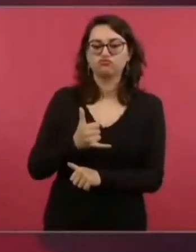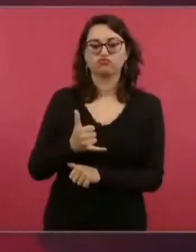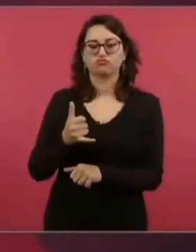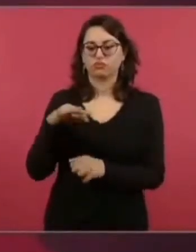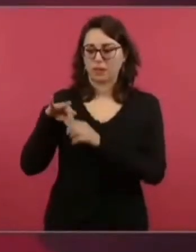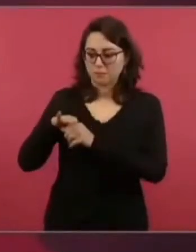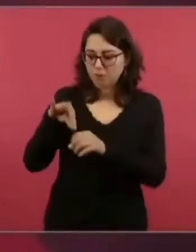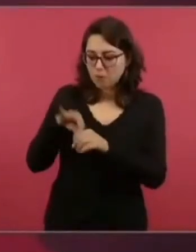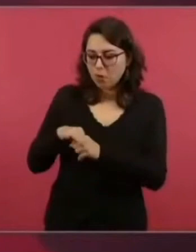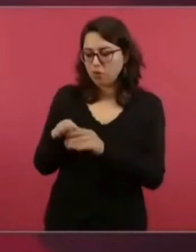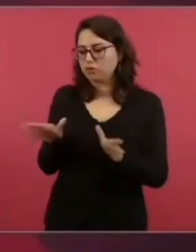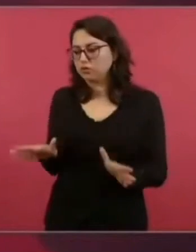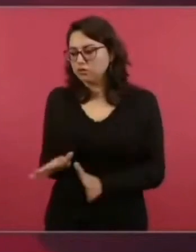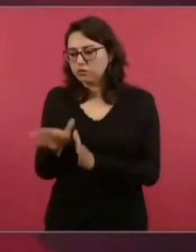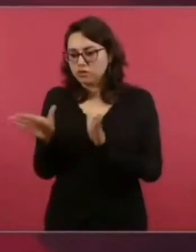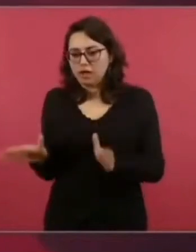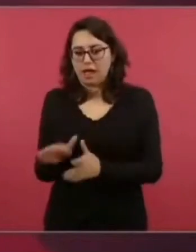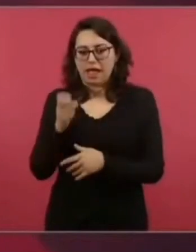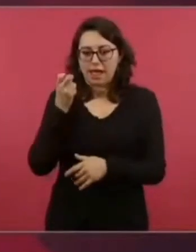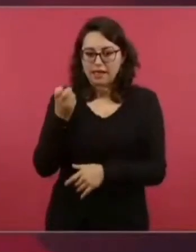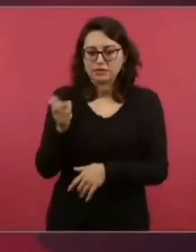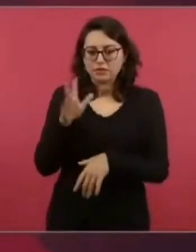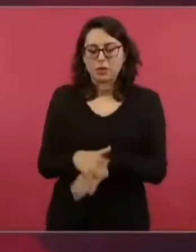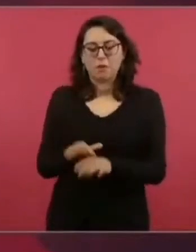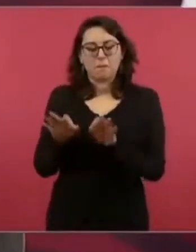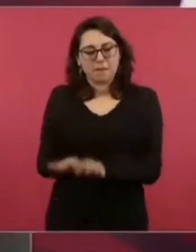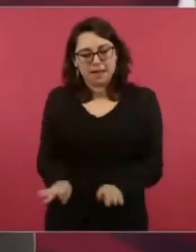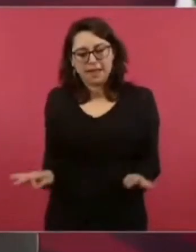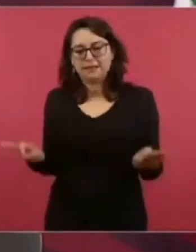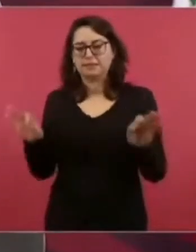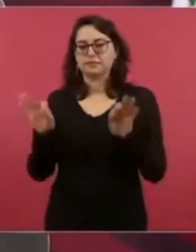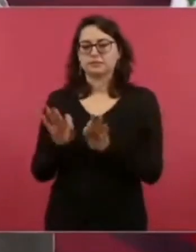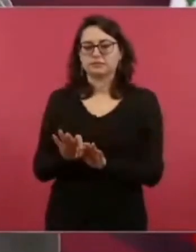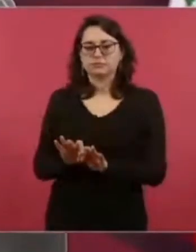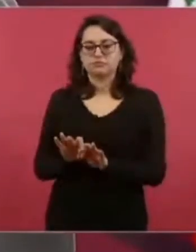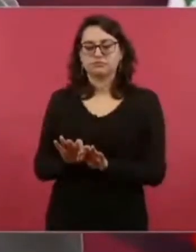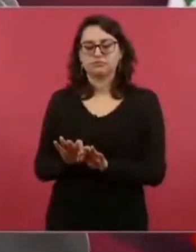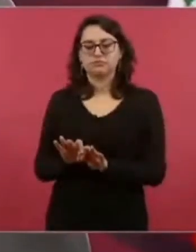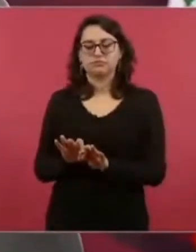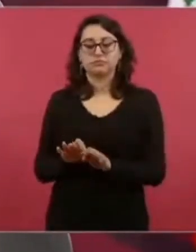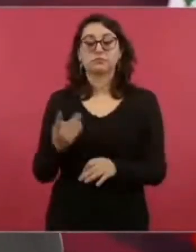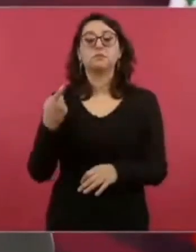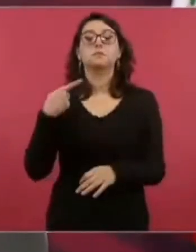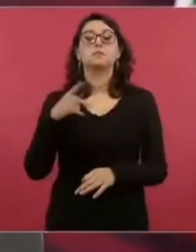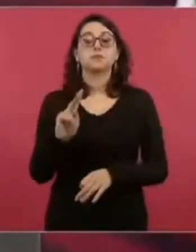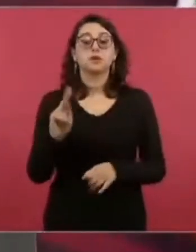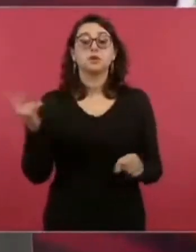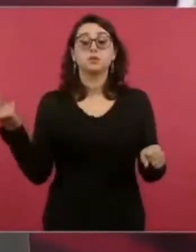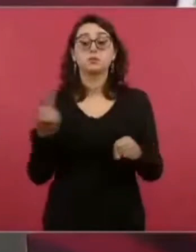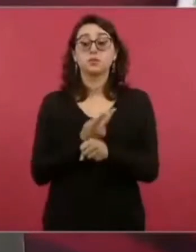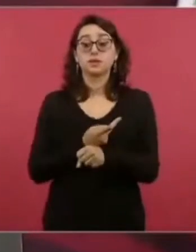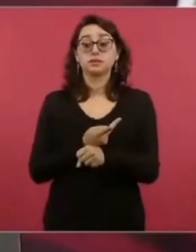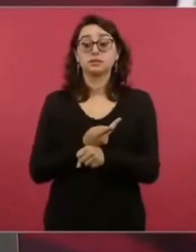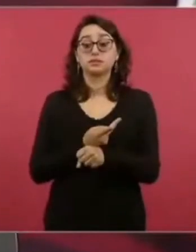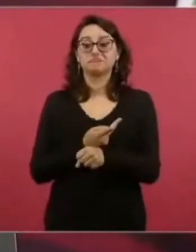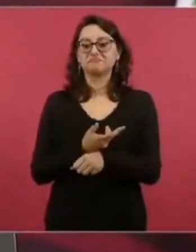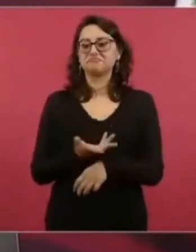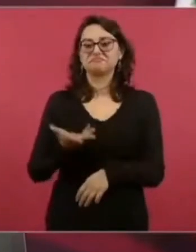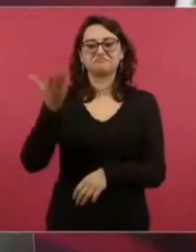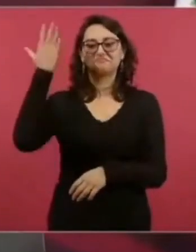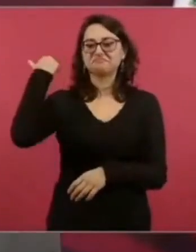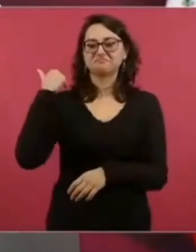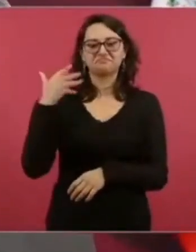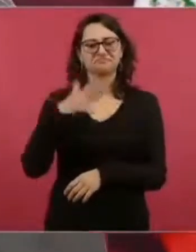por la vía electoral. Y en aquellos tiempos se sostenía de que no se